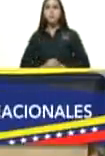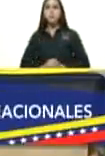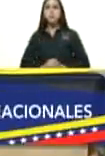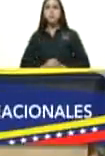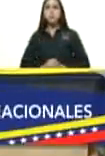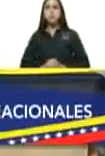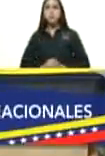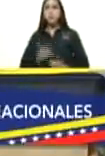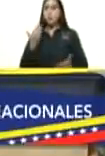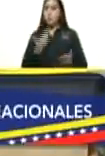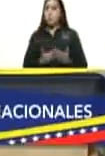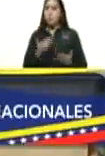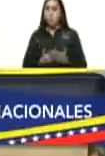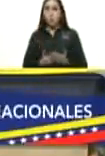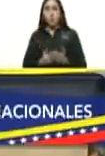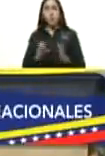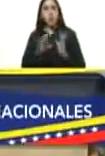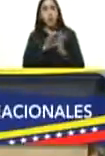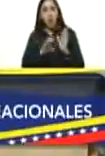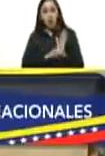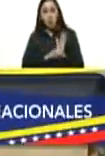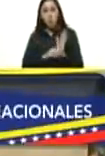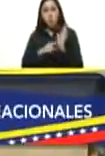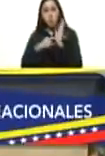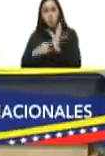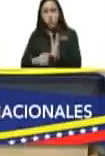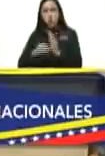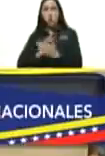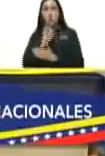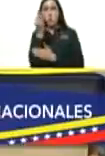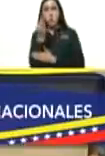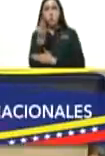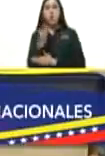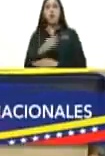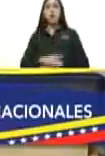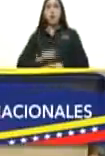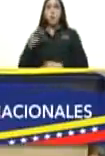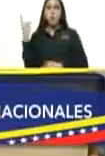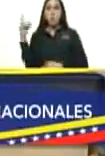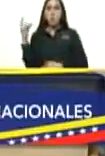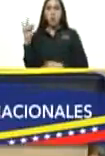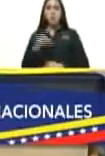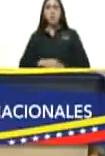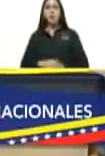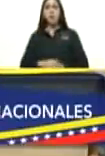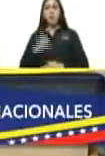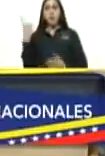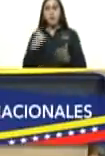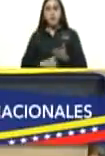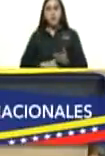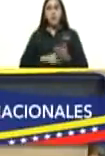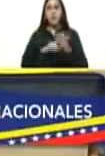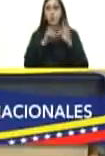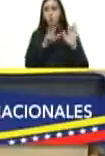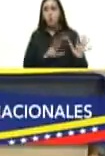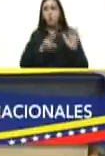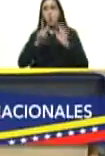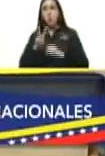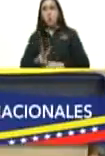propuesta en la constitución para fundar Bolivia de 1826